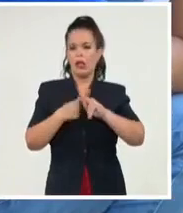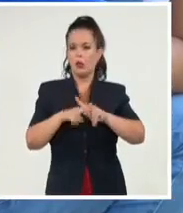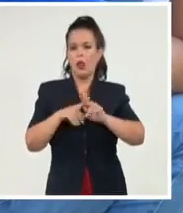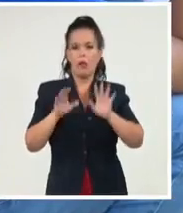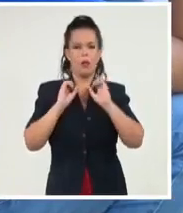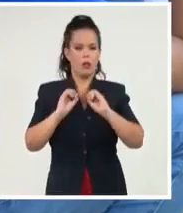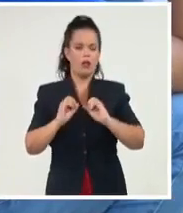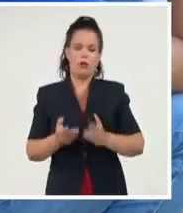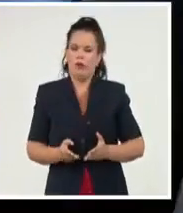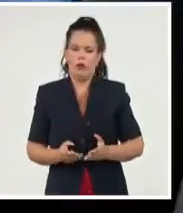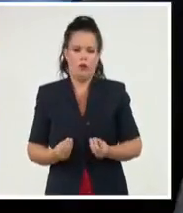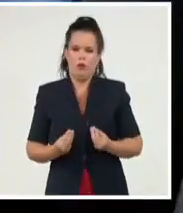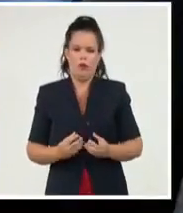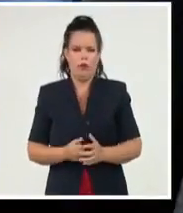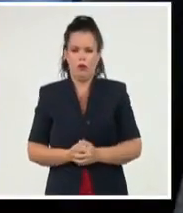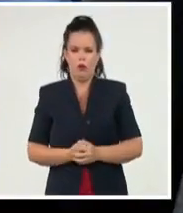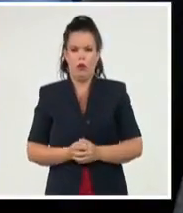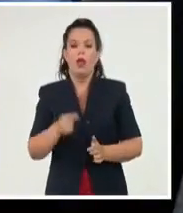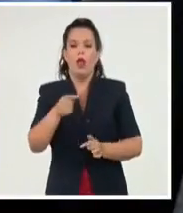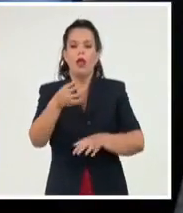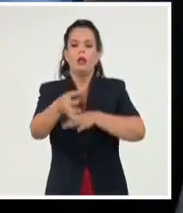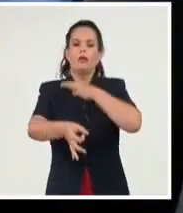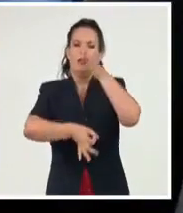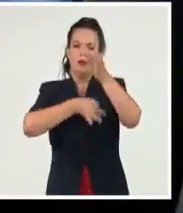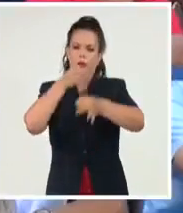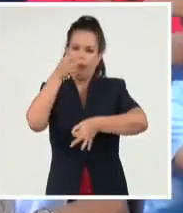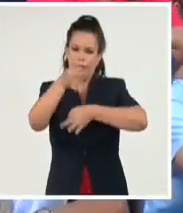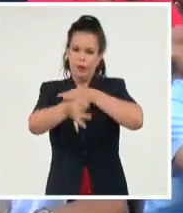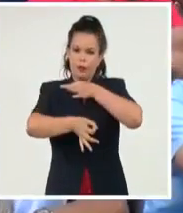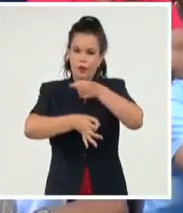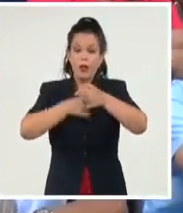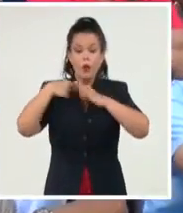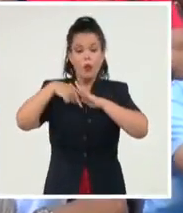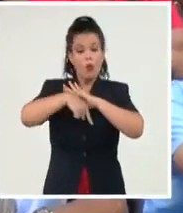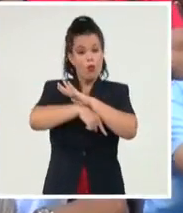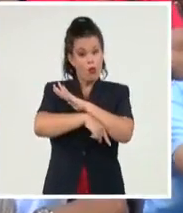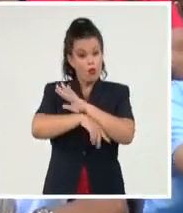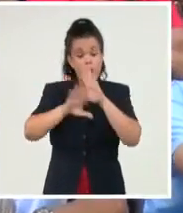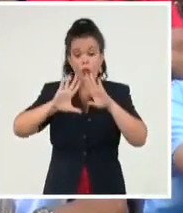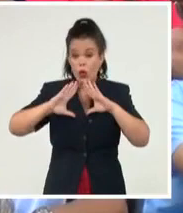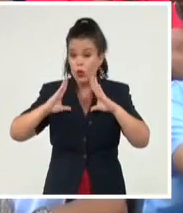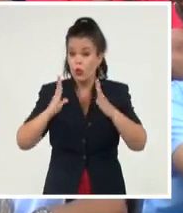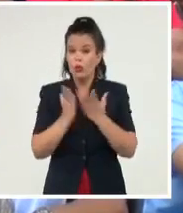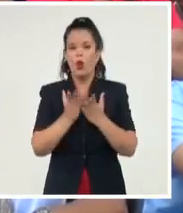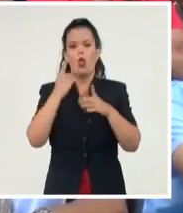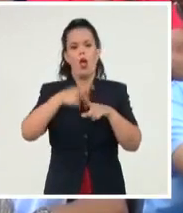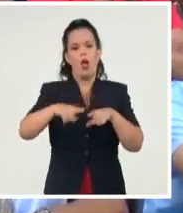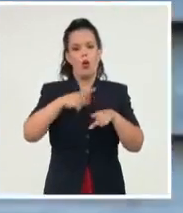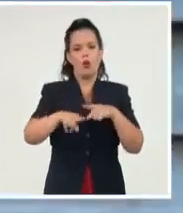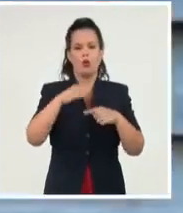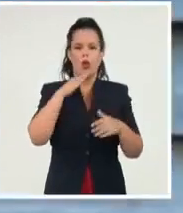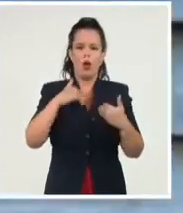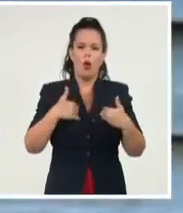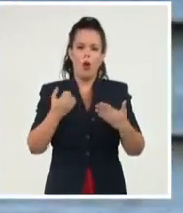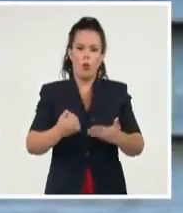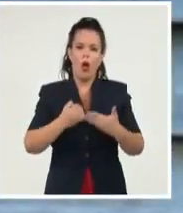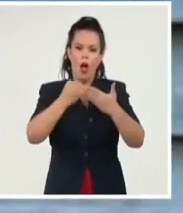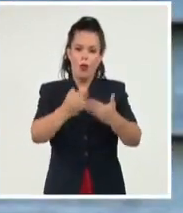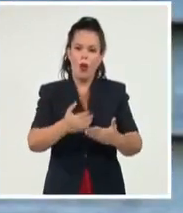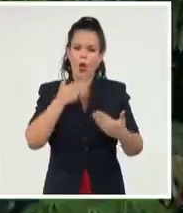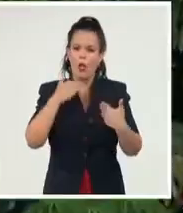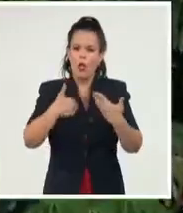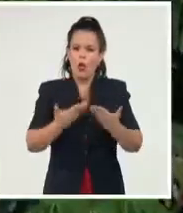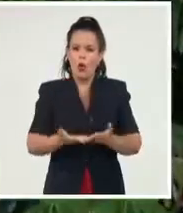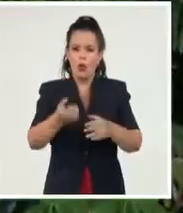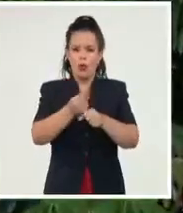intervenciones se habló con profundidad de cuánto ha hecho y todo lo que puede aportar el sector no estatal a la economía